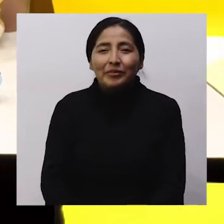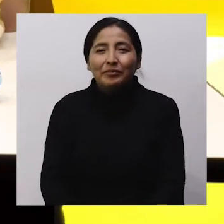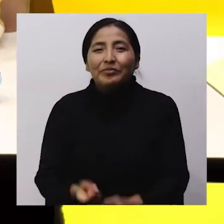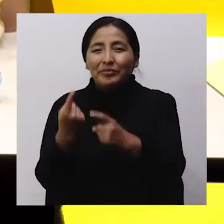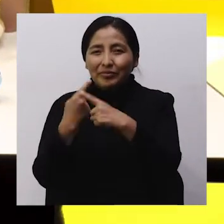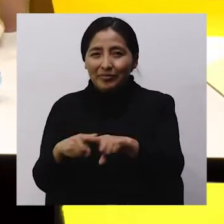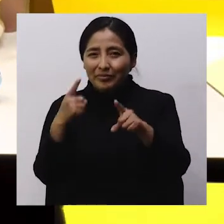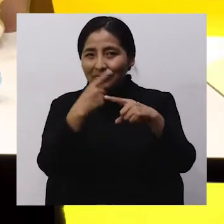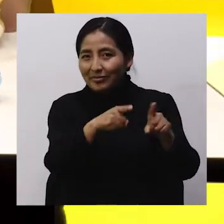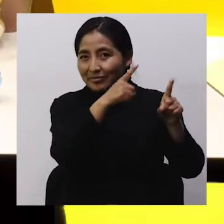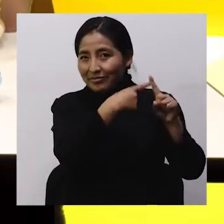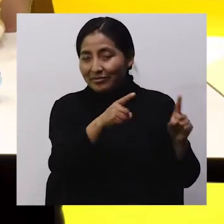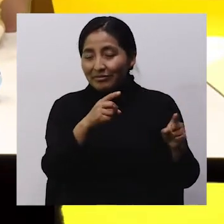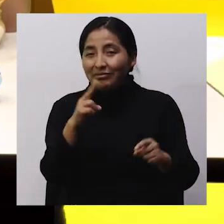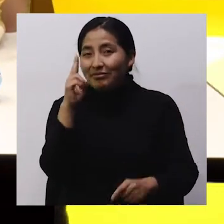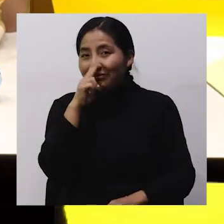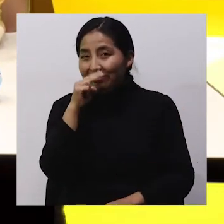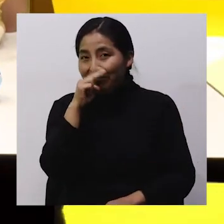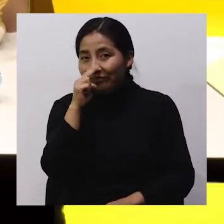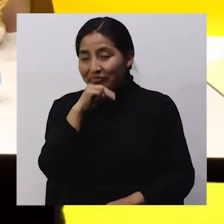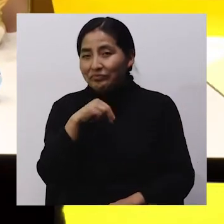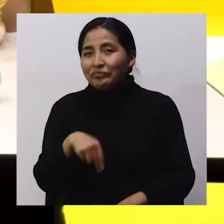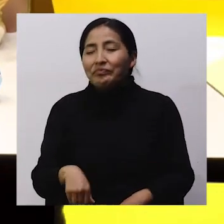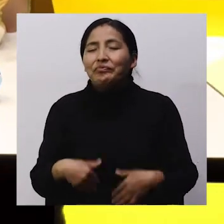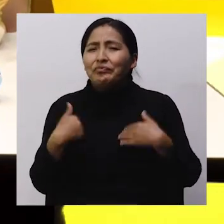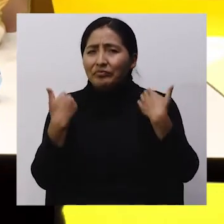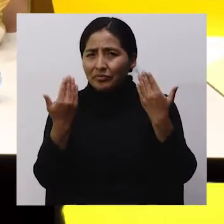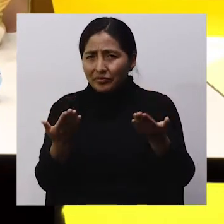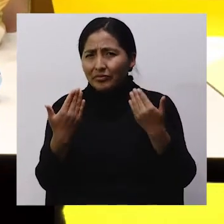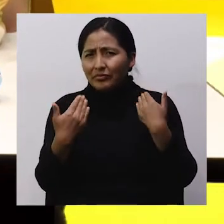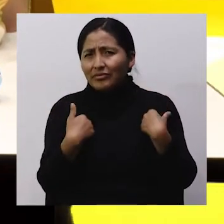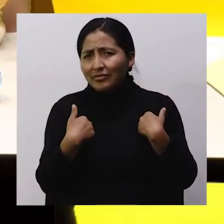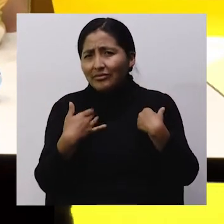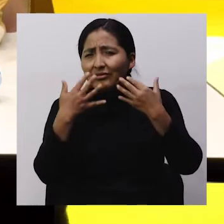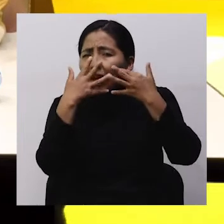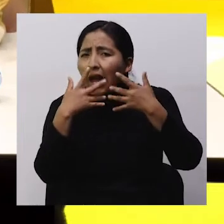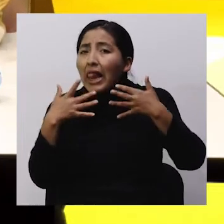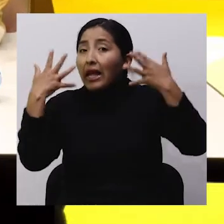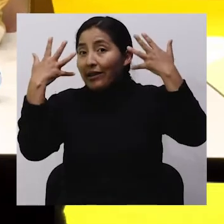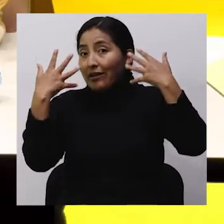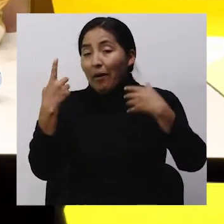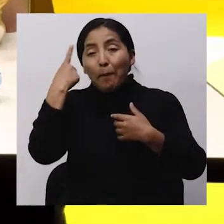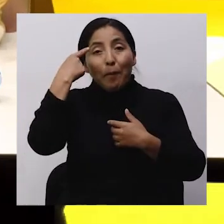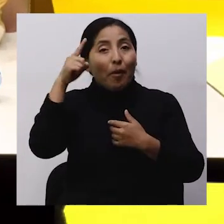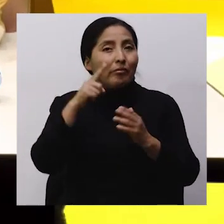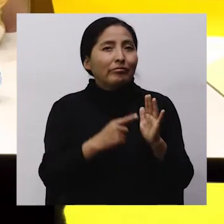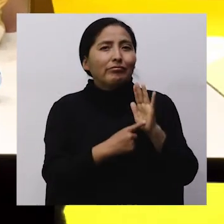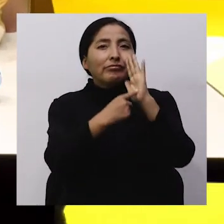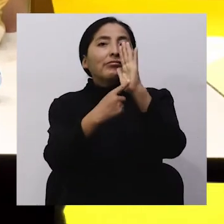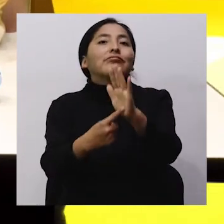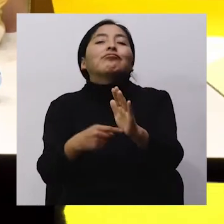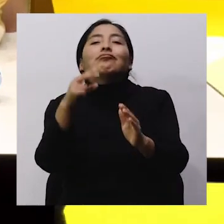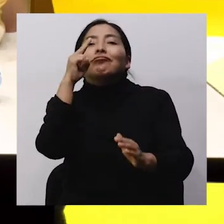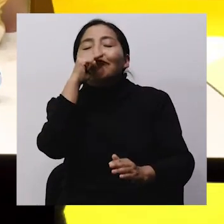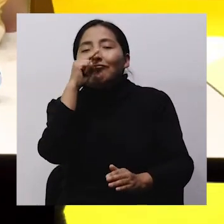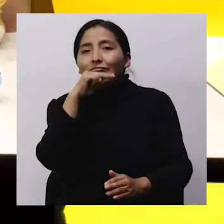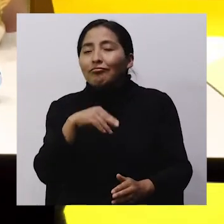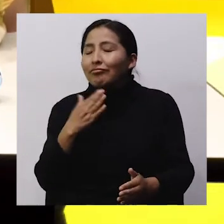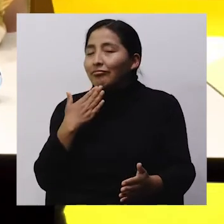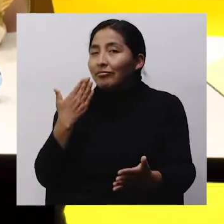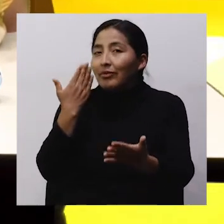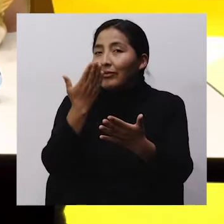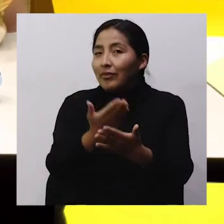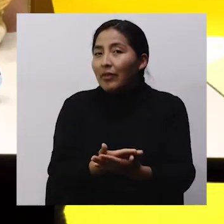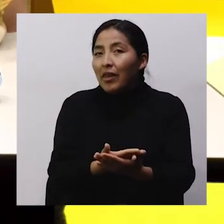esos son chistes ¿Sabes qué? También yo me doy cuenta, ¿no? Hay que tener la gracia Exacto Para poder contar muy bien los